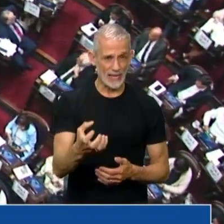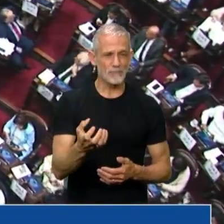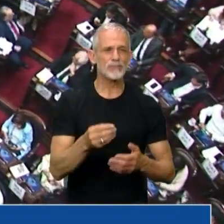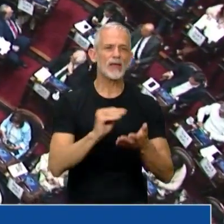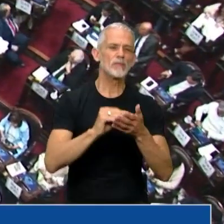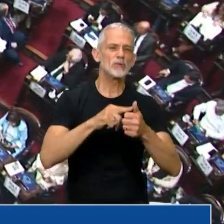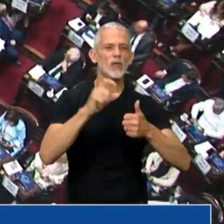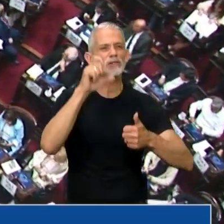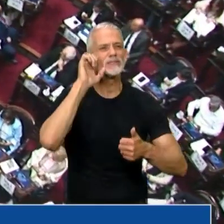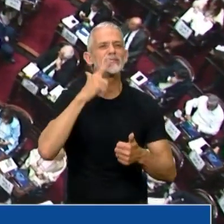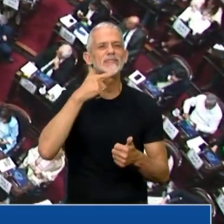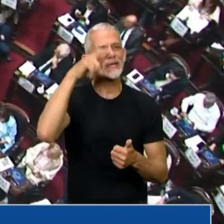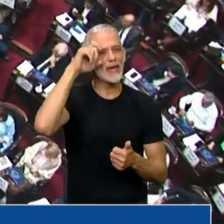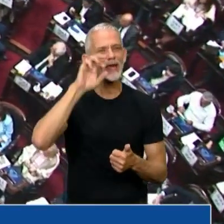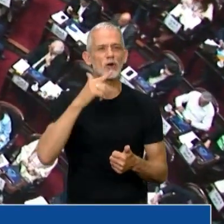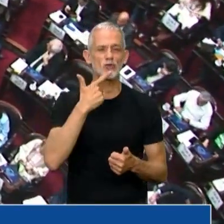diputado Cisneros,